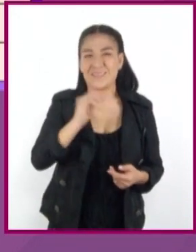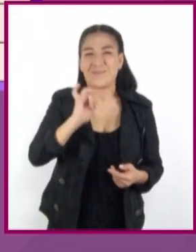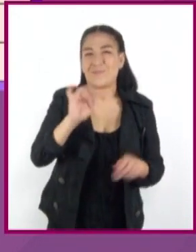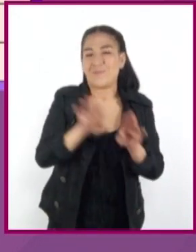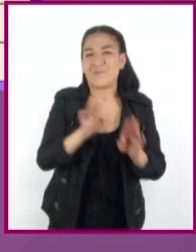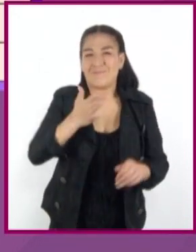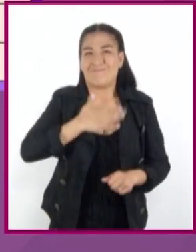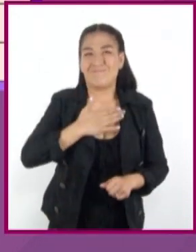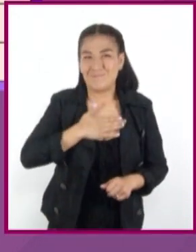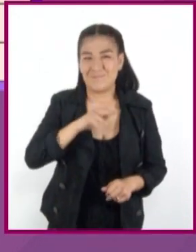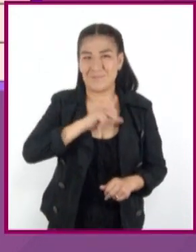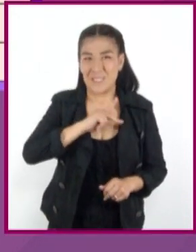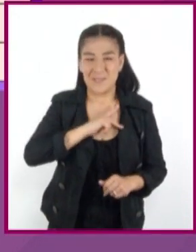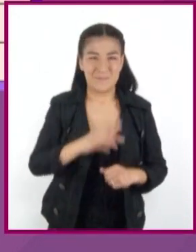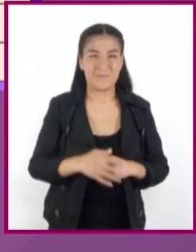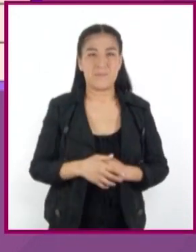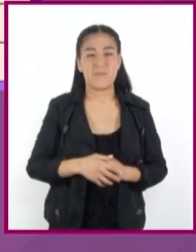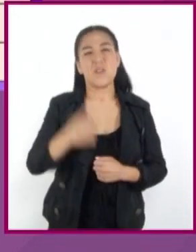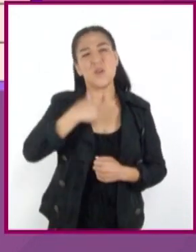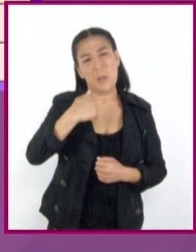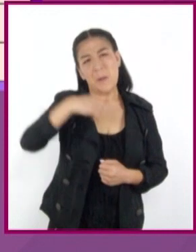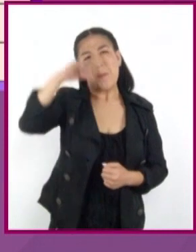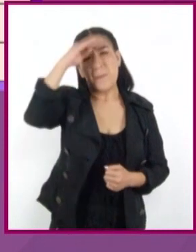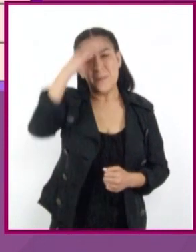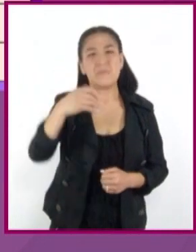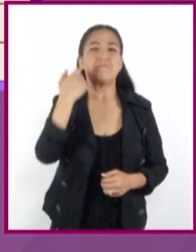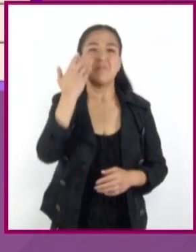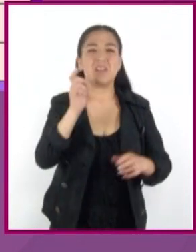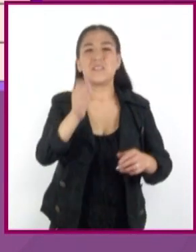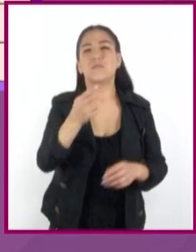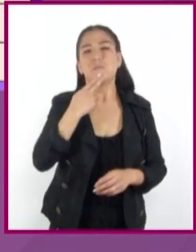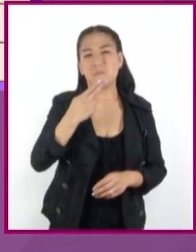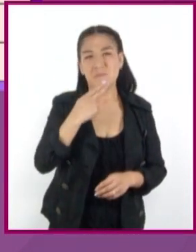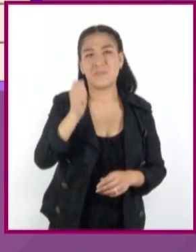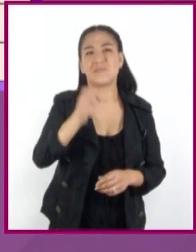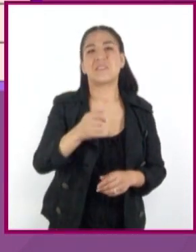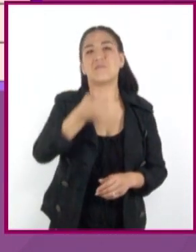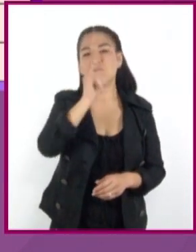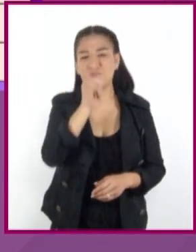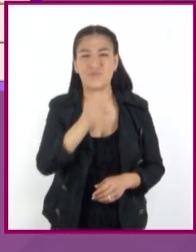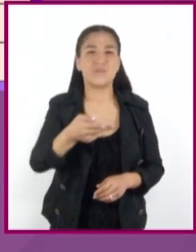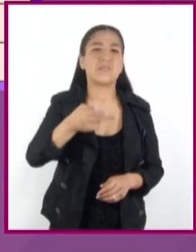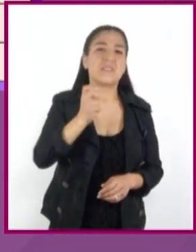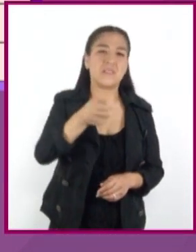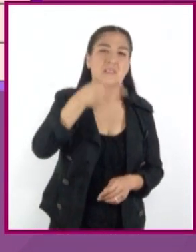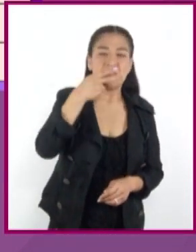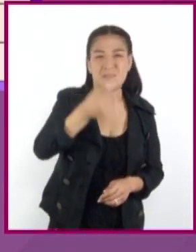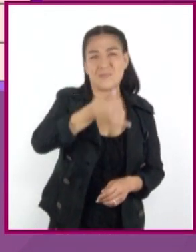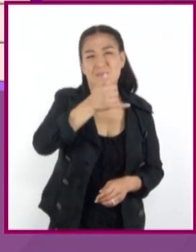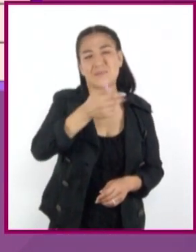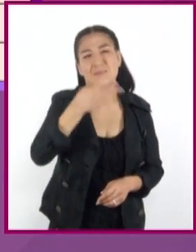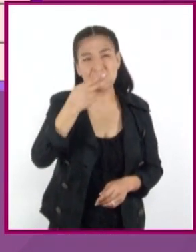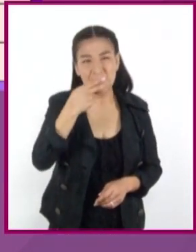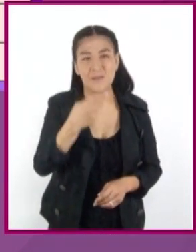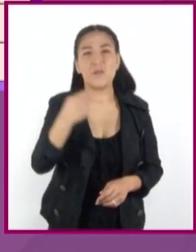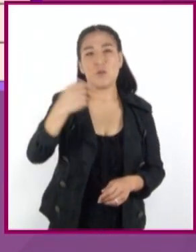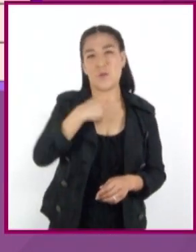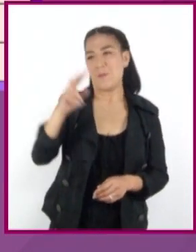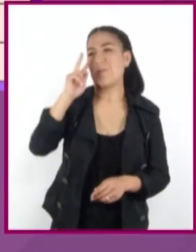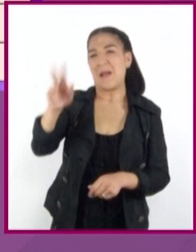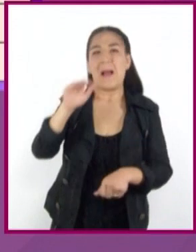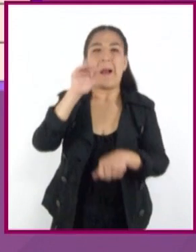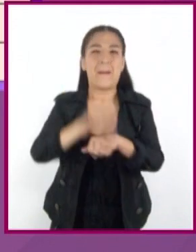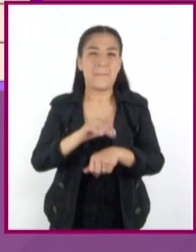He pensado consumir sustancias psicoactivas, alcohol o cigarro, porque he visto a mis amigos o